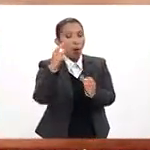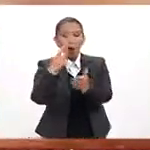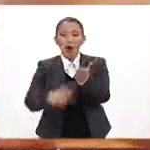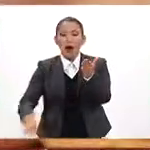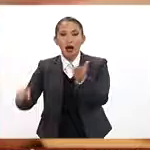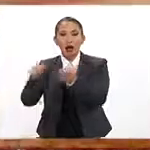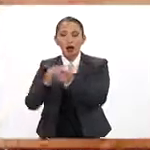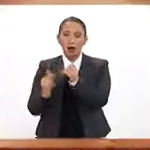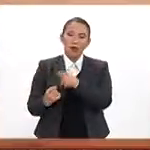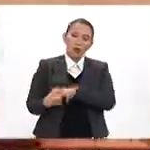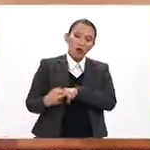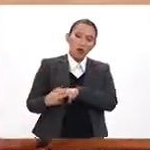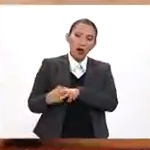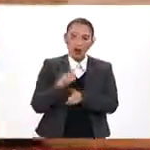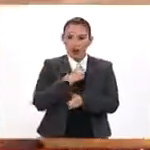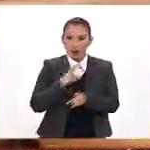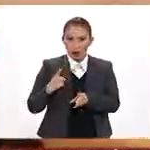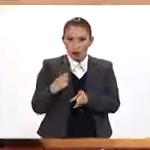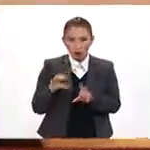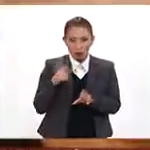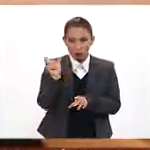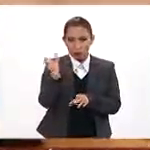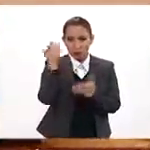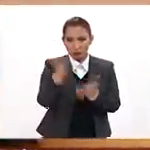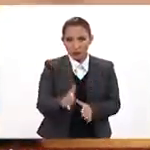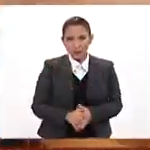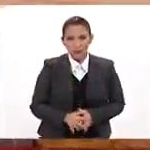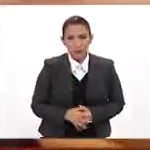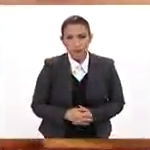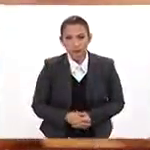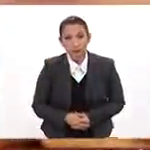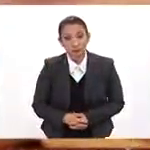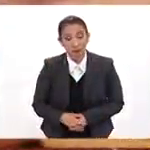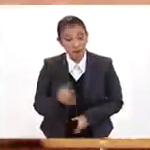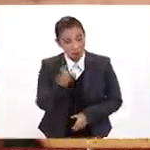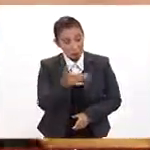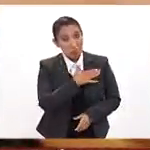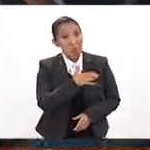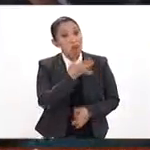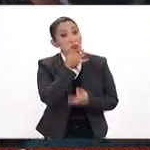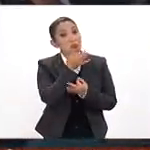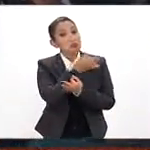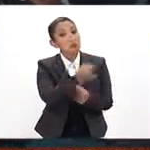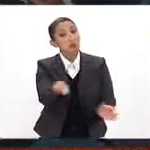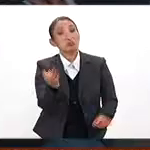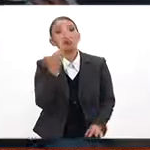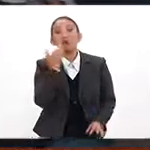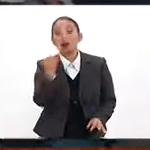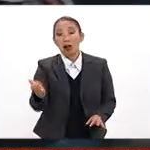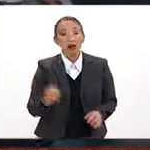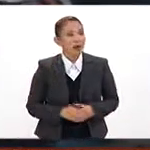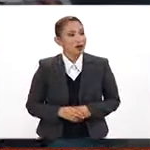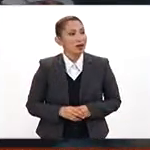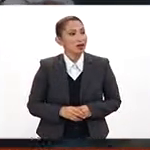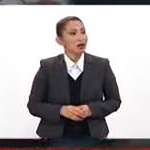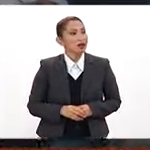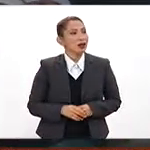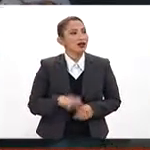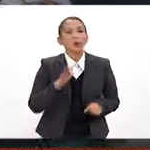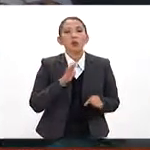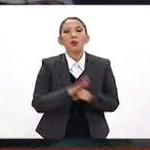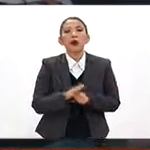la parte proporcional del adeudo que tienes en tu tarjeta de crédito. Oye, pues esto es una muy buena jugada, muy buena movida. O ¿en qué